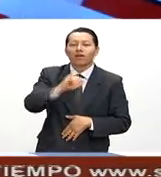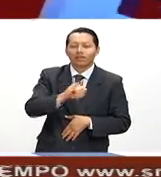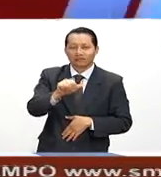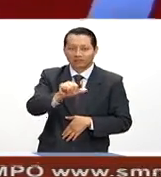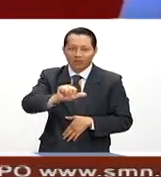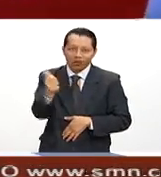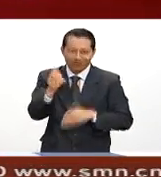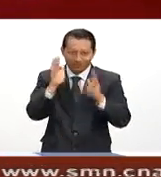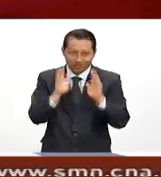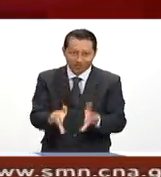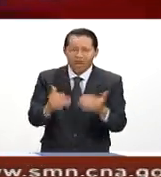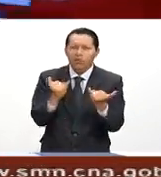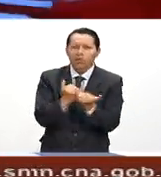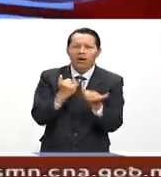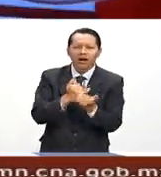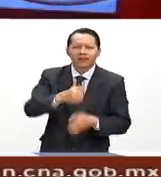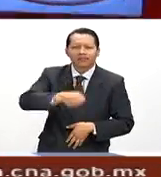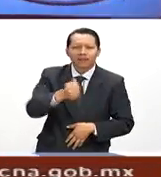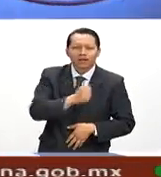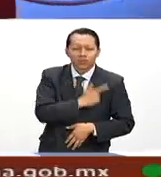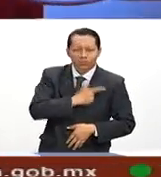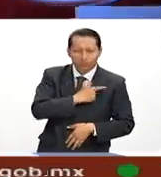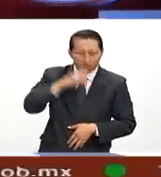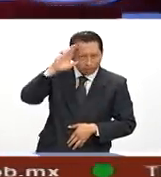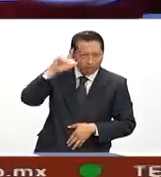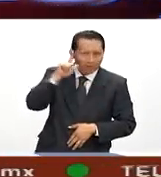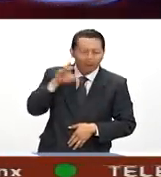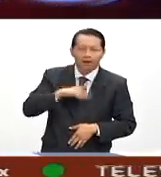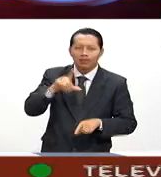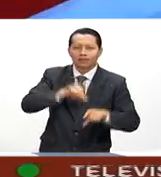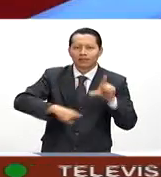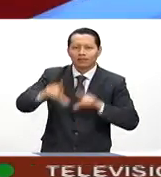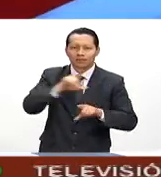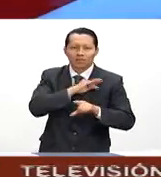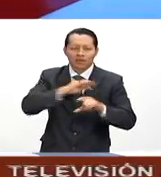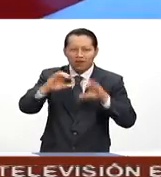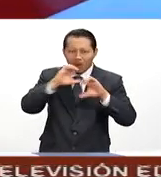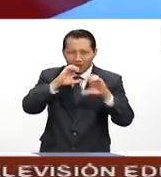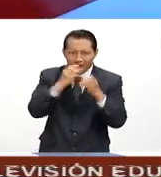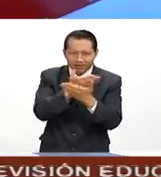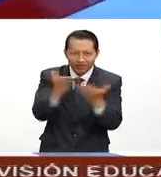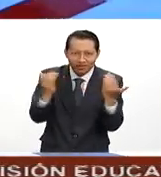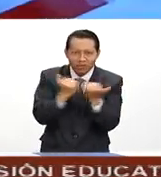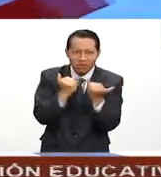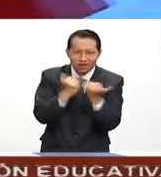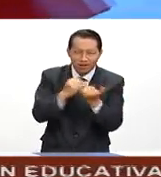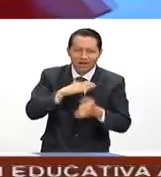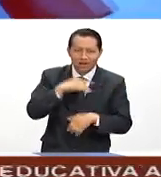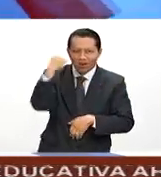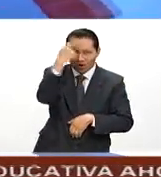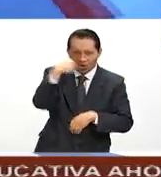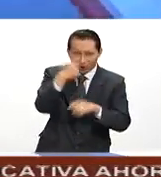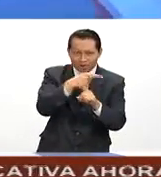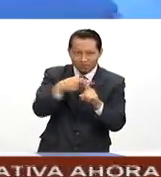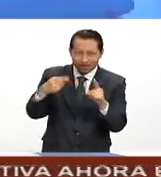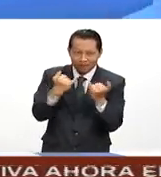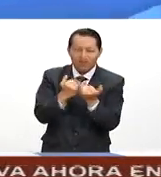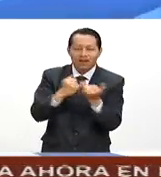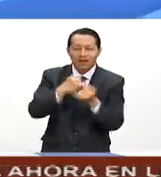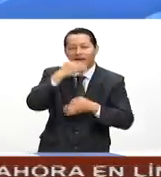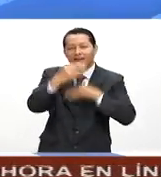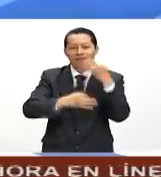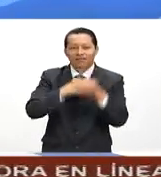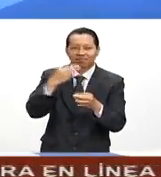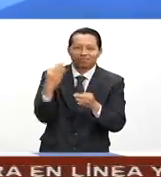Saludo también con mucho gusto a Miguel González, quien se encuentra en la lengua de señas y nos permite comunicarnos con ustedes. Acompáñenos durante esta hora y media. Este es su informativo. Le tenemos la